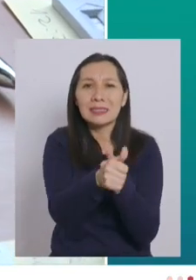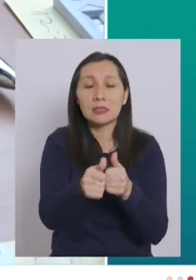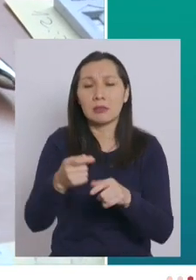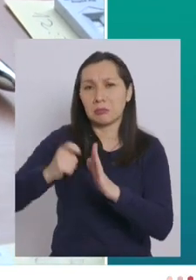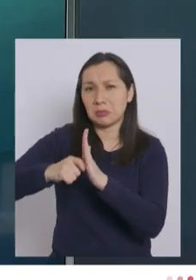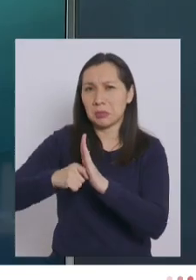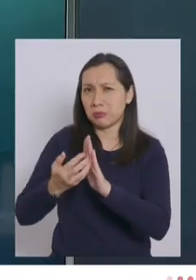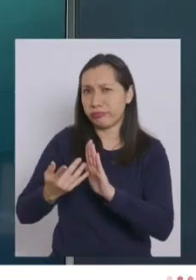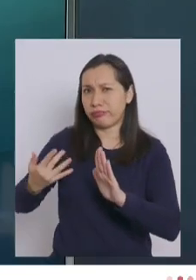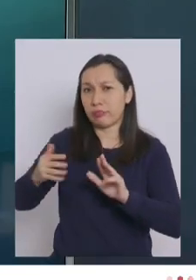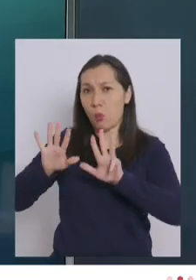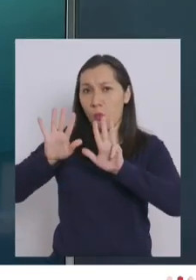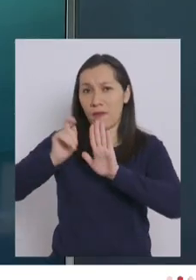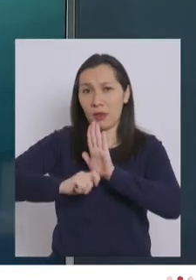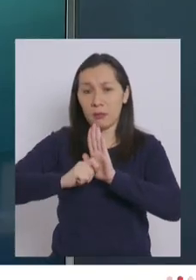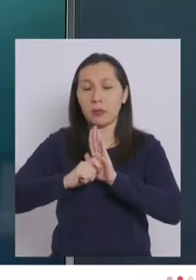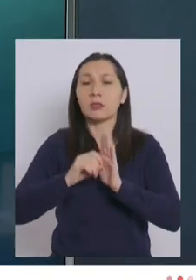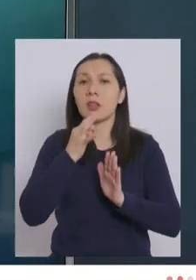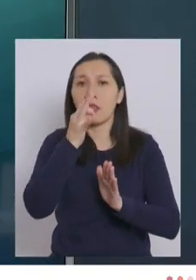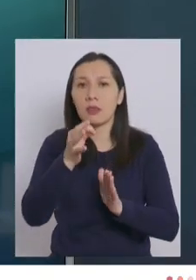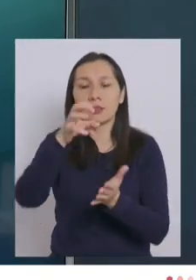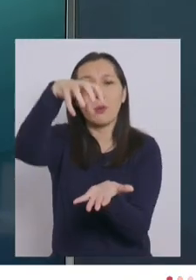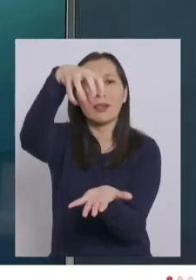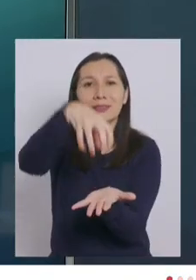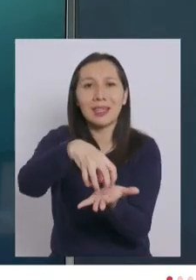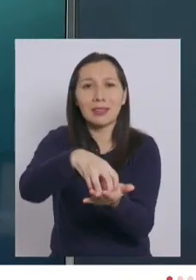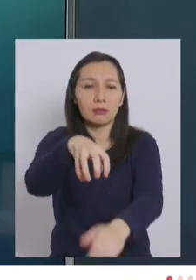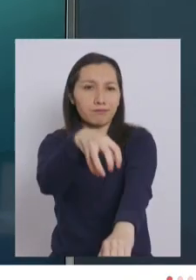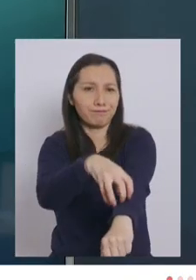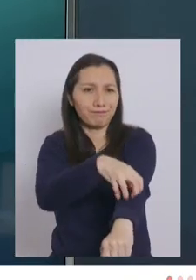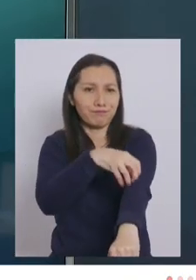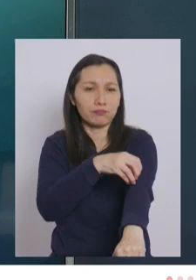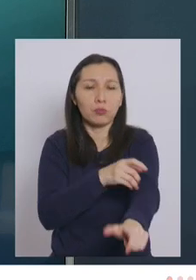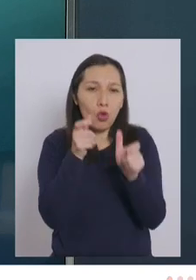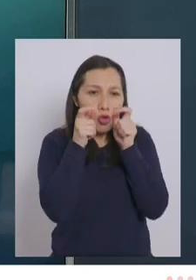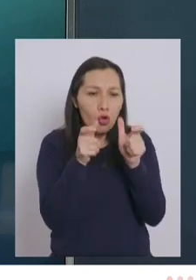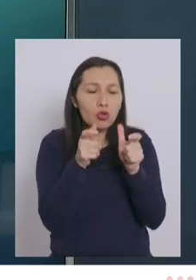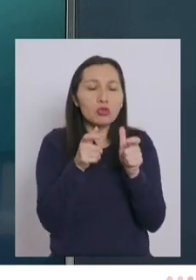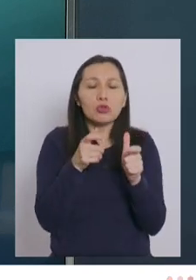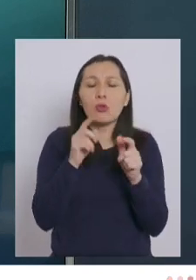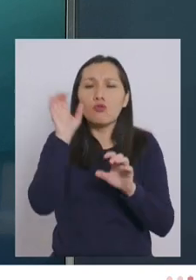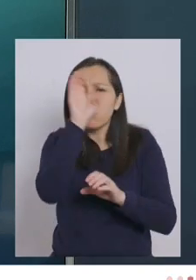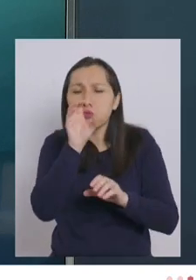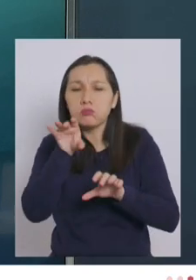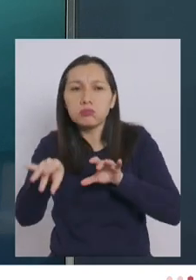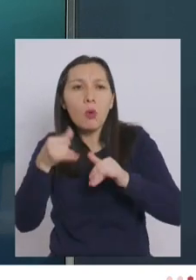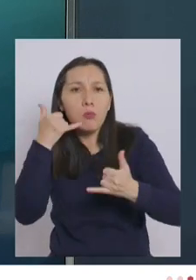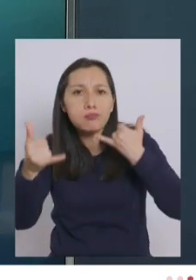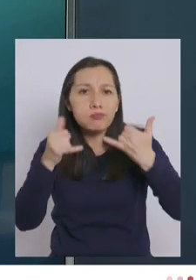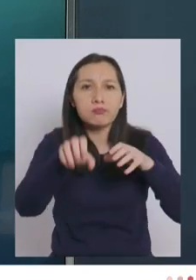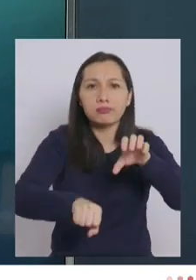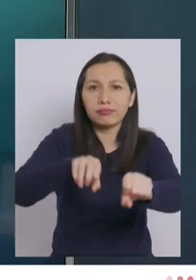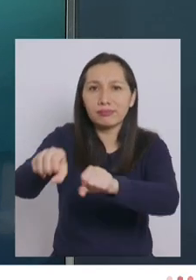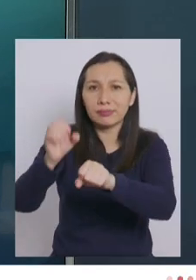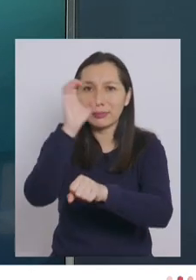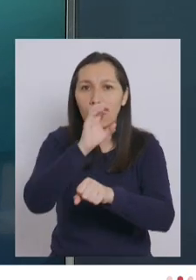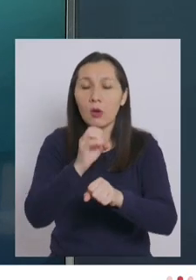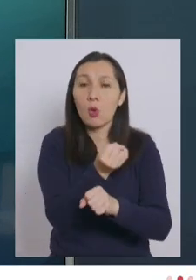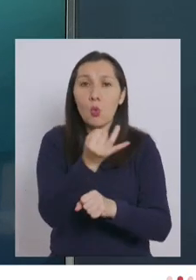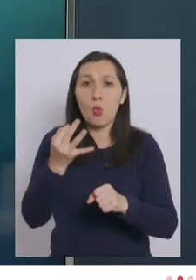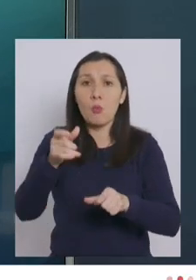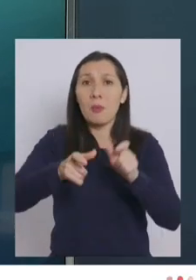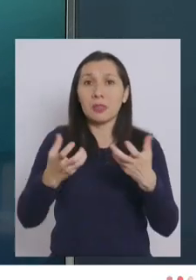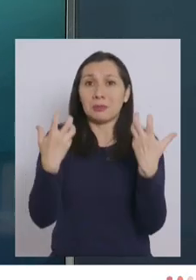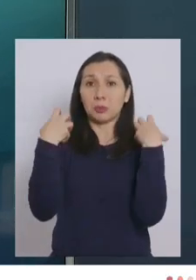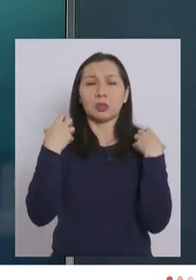meses, ya nueve meses, establecimos centros regionales de trazabilidad, donde hemos ido fortaleciendo no solamente el número